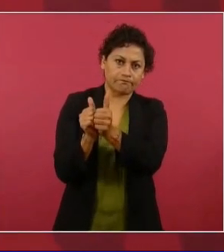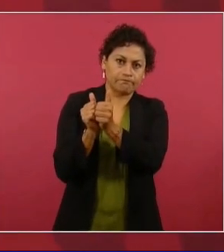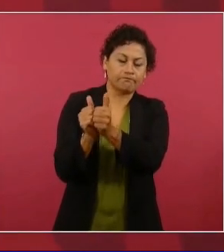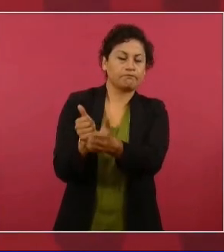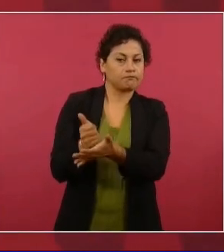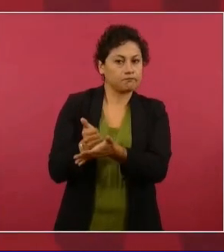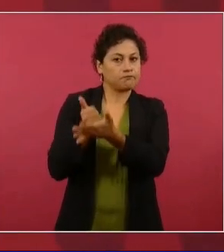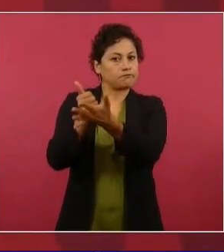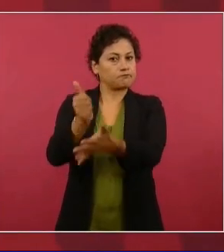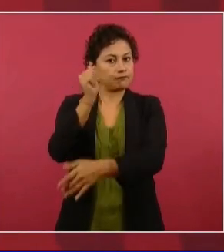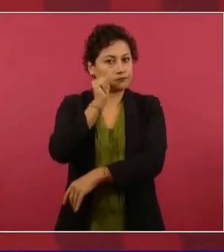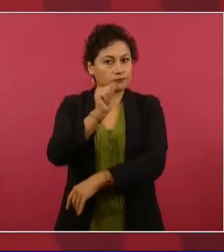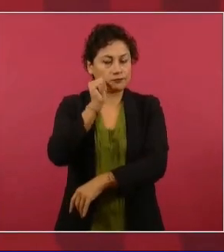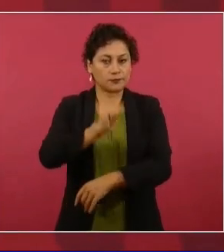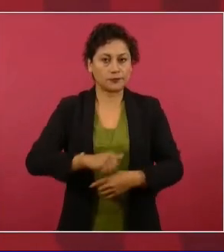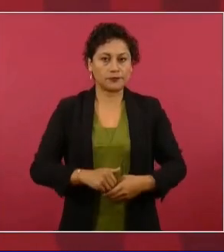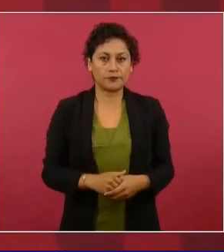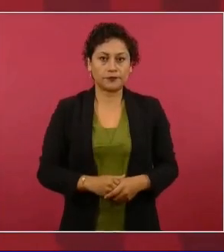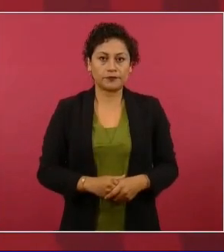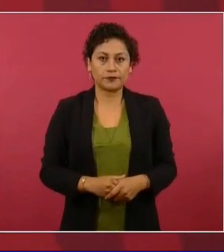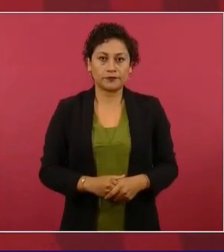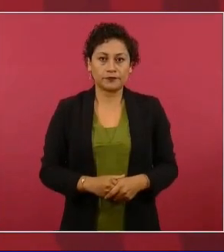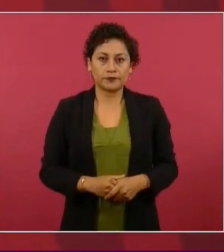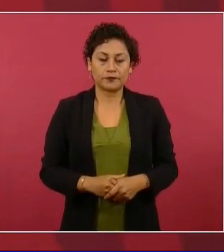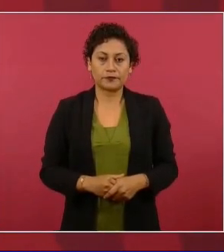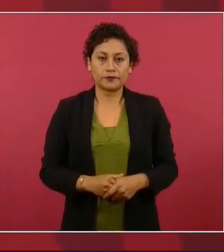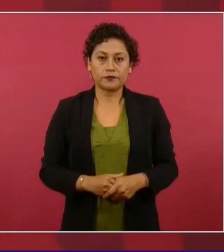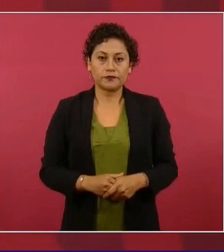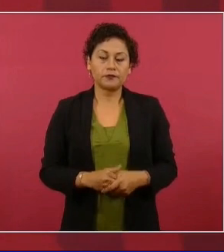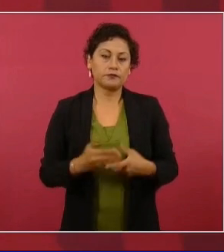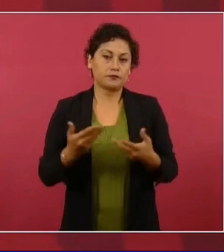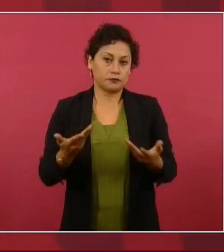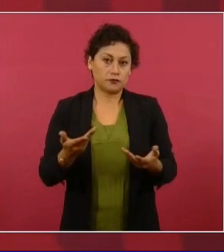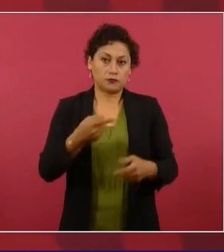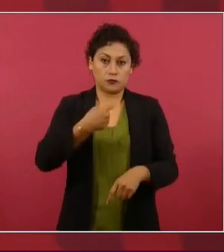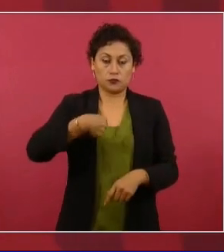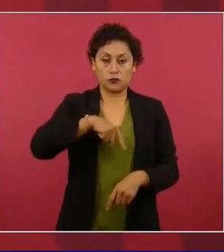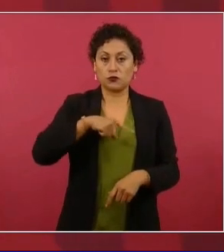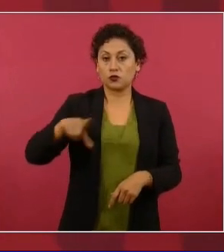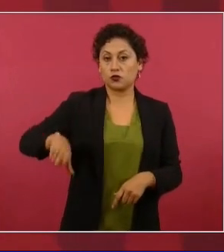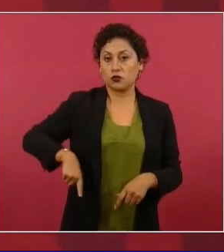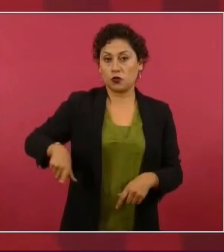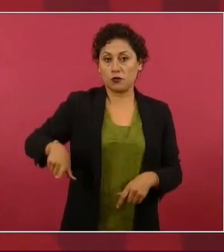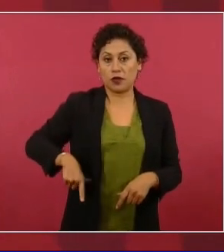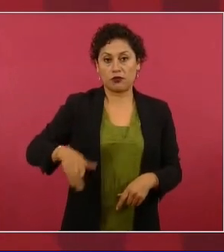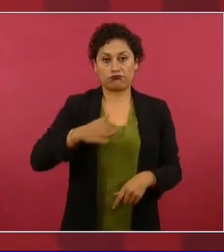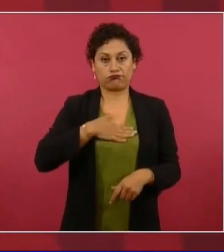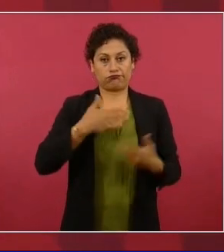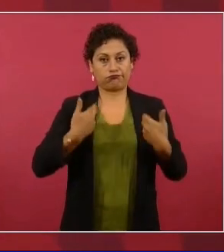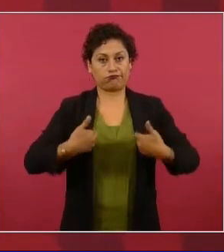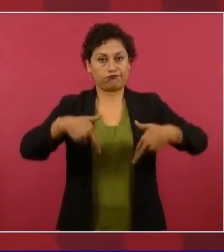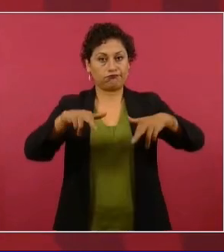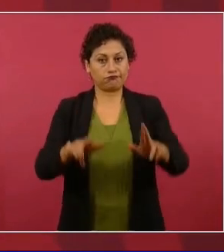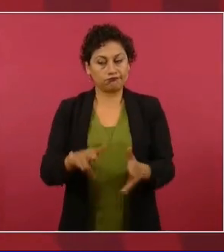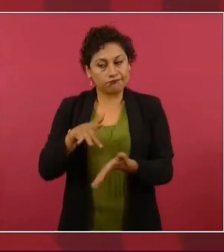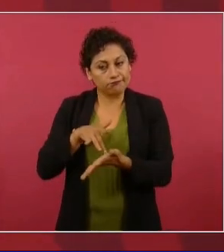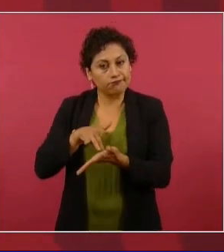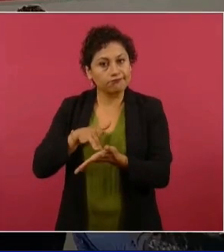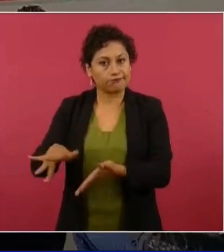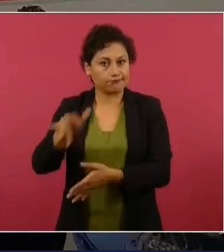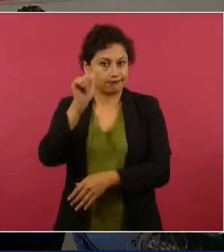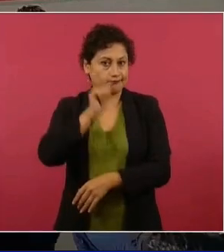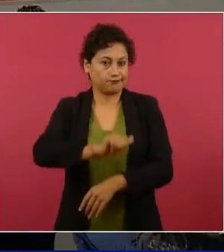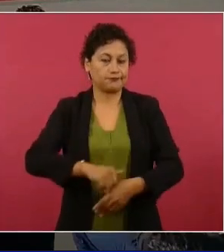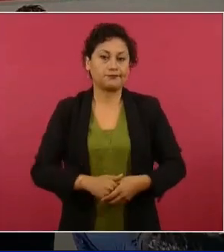nuestro apoyo, con el apoyo del gobierno que represento. Entonces, si les